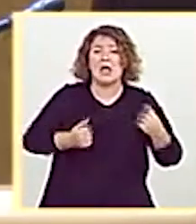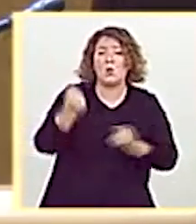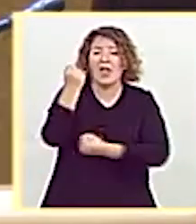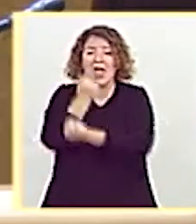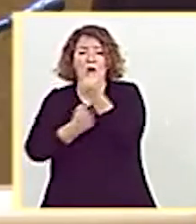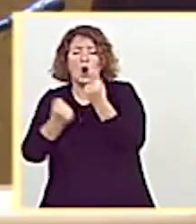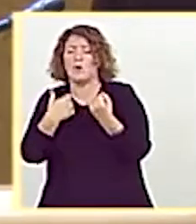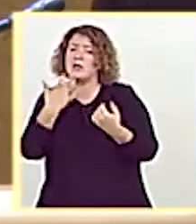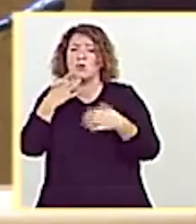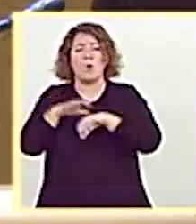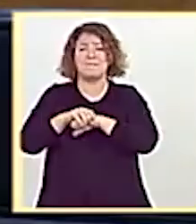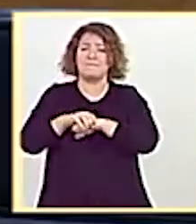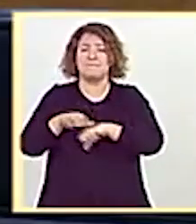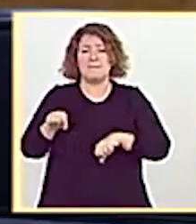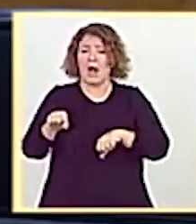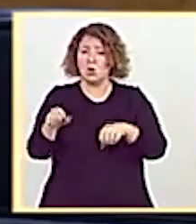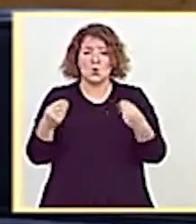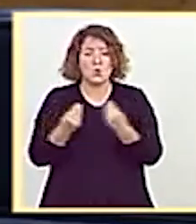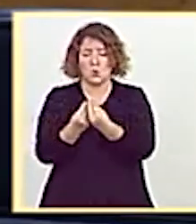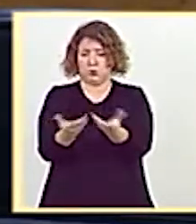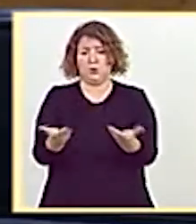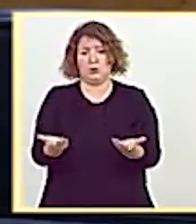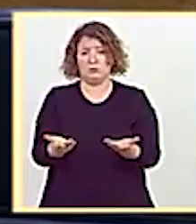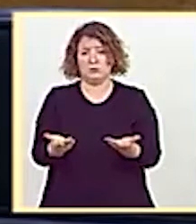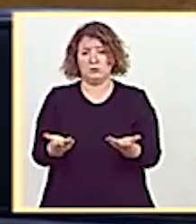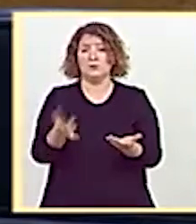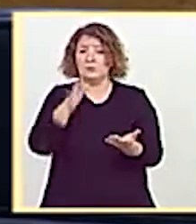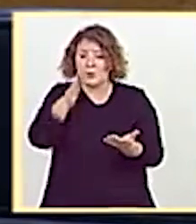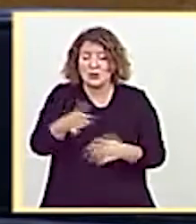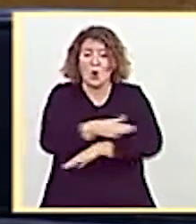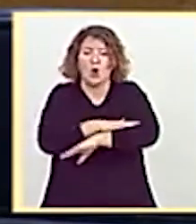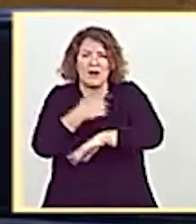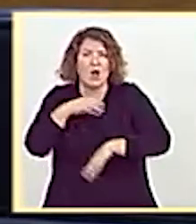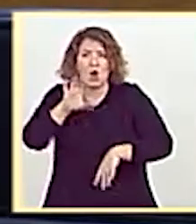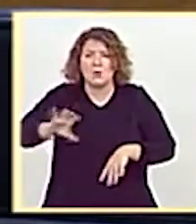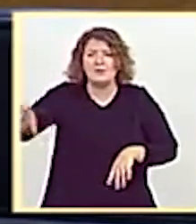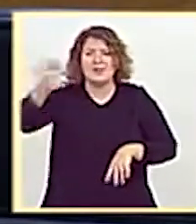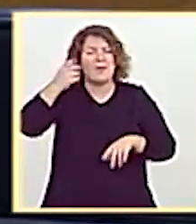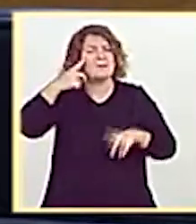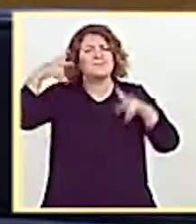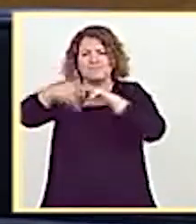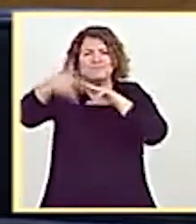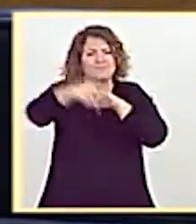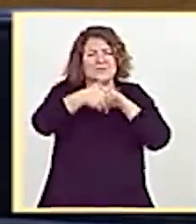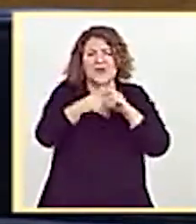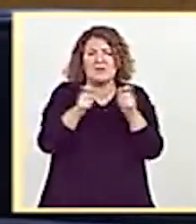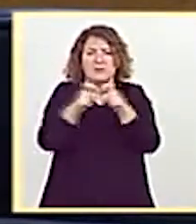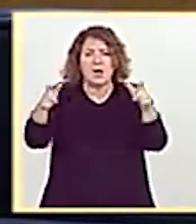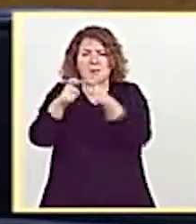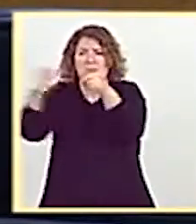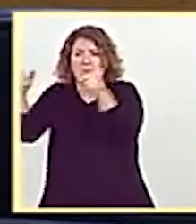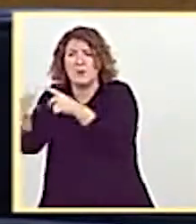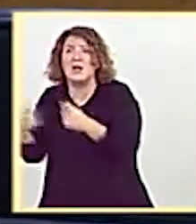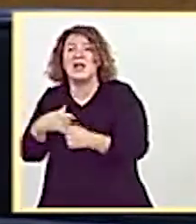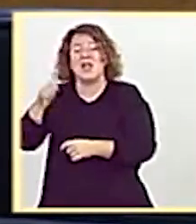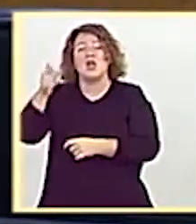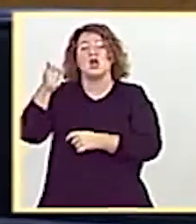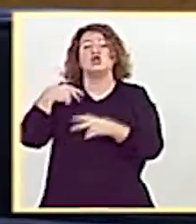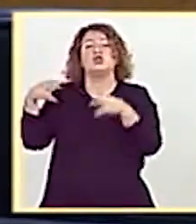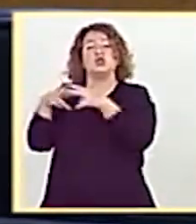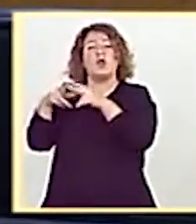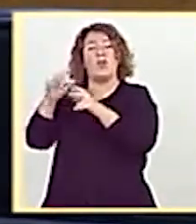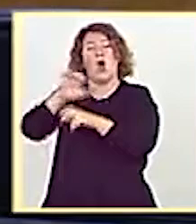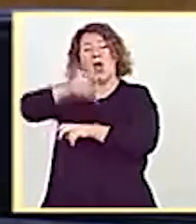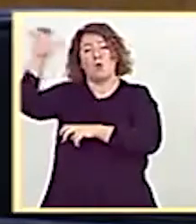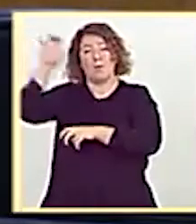van de la mano. Y por eso el Gobierno ha insistido en la importancia de que las comunidades autónomas atajen los rebrotes. Hemos trabajado con los socios europeos. Estamos